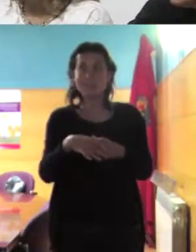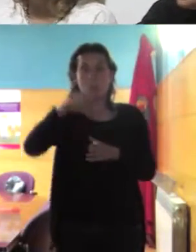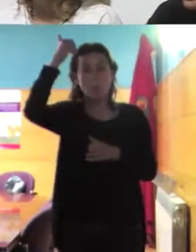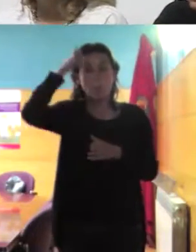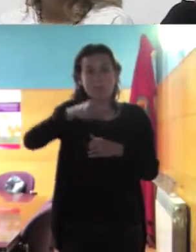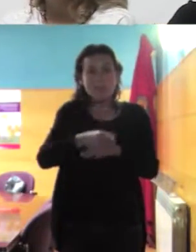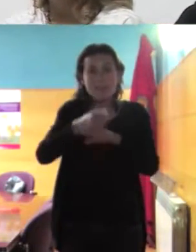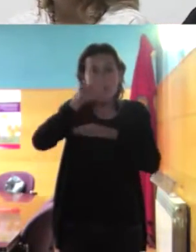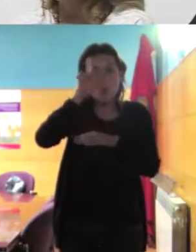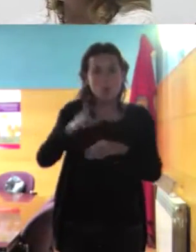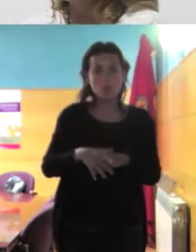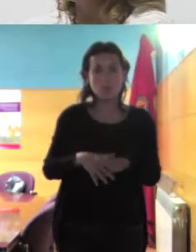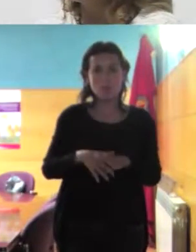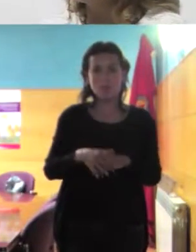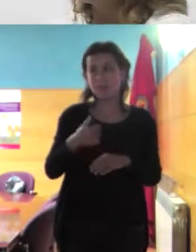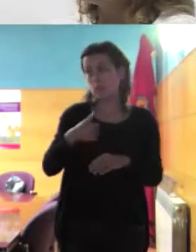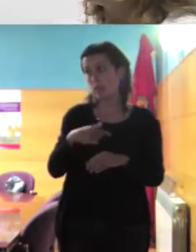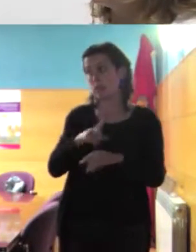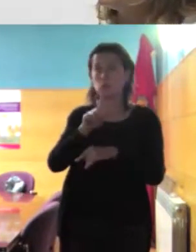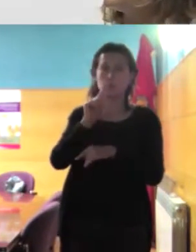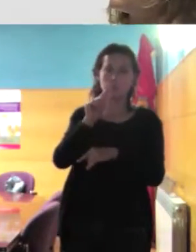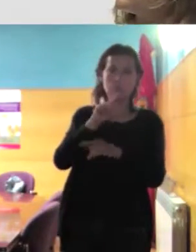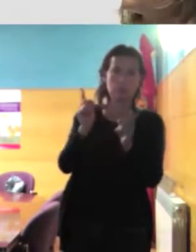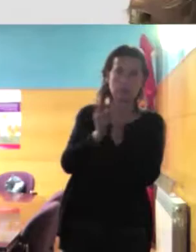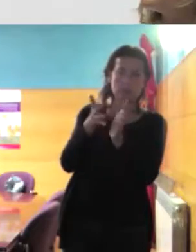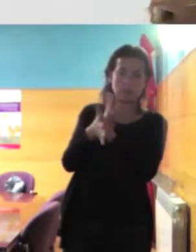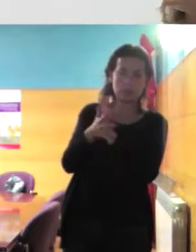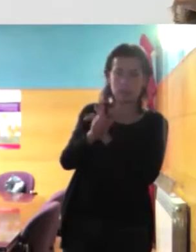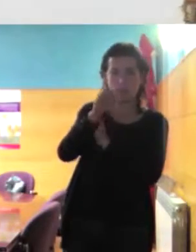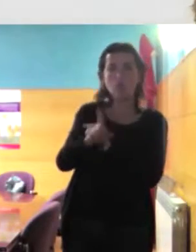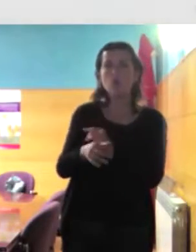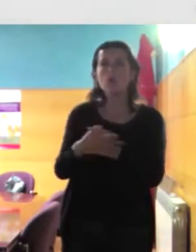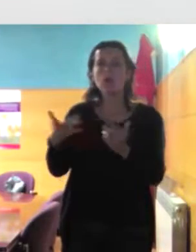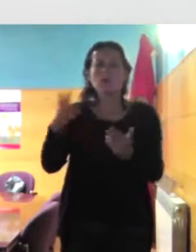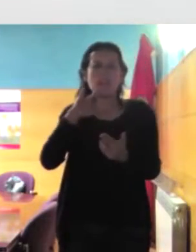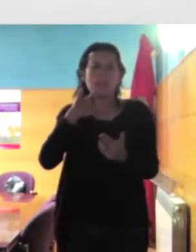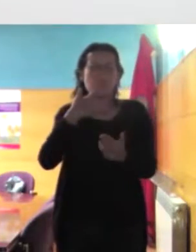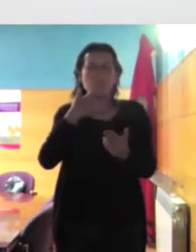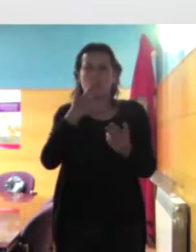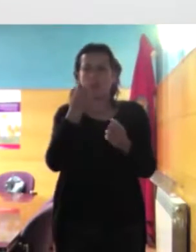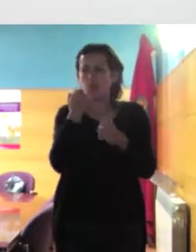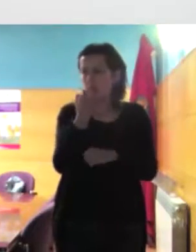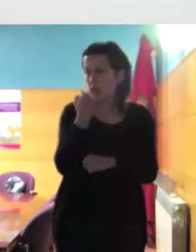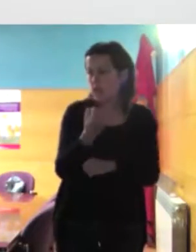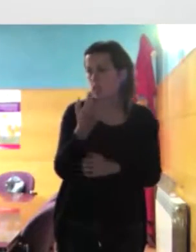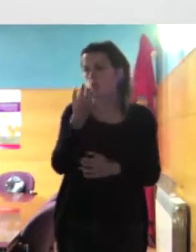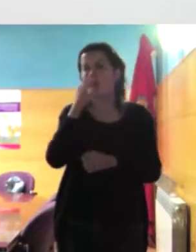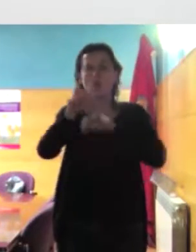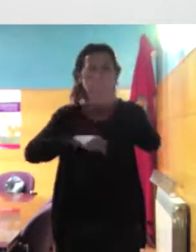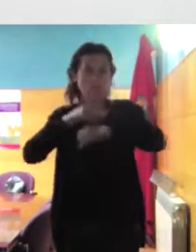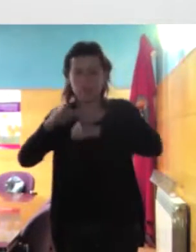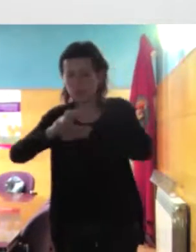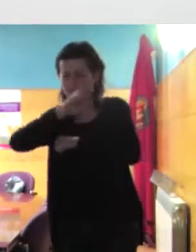no lo explicamos en un minuto como aquí han hablado del capitalismo han hablado del colonialismo y no saben qué es el patriarcado